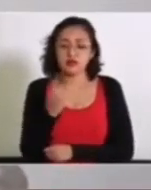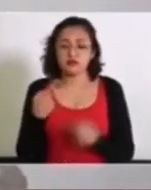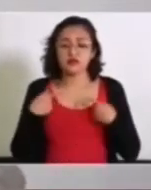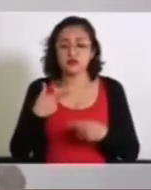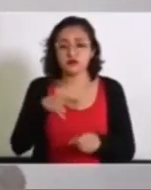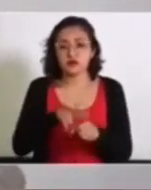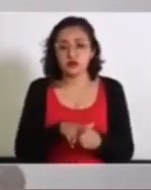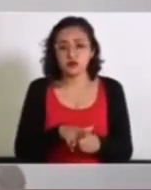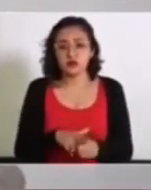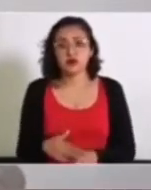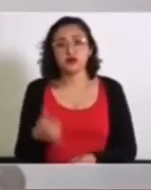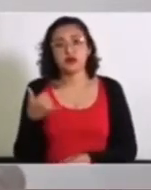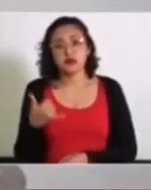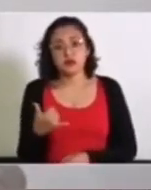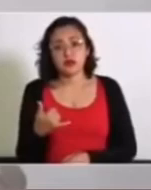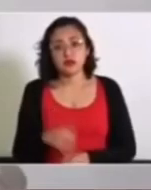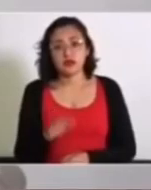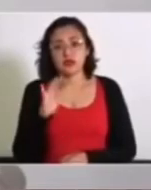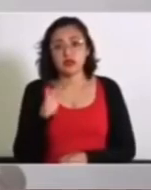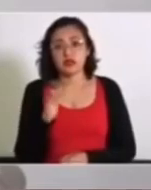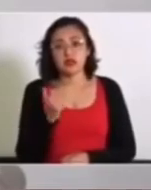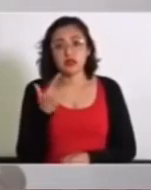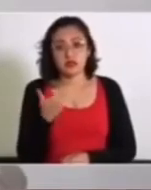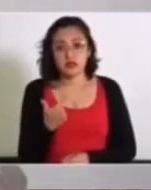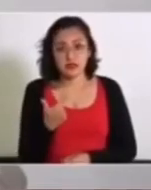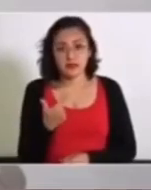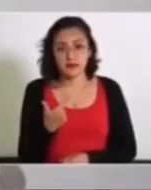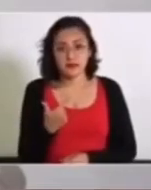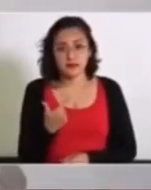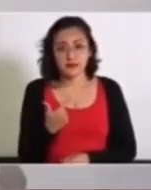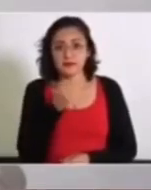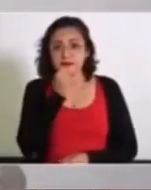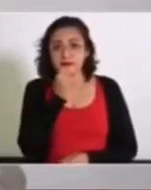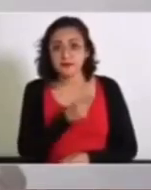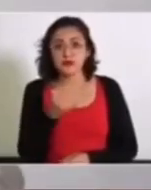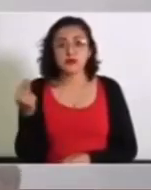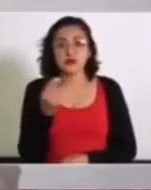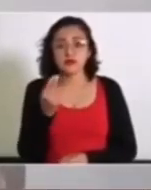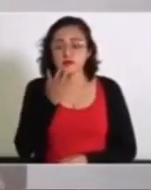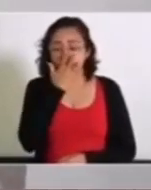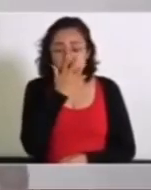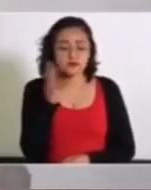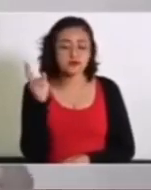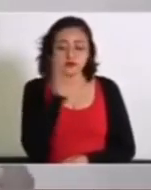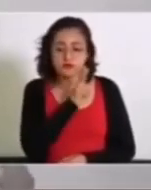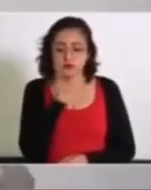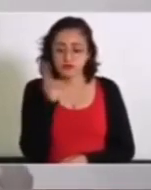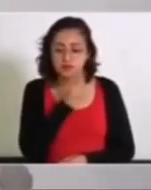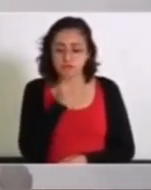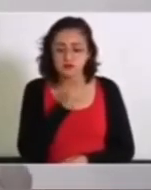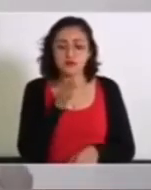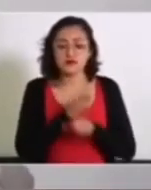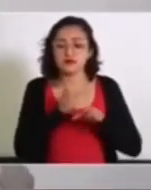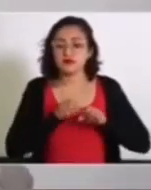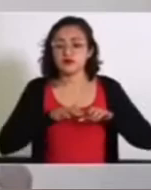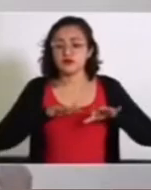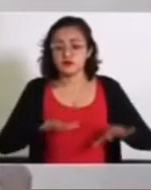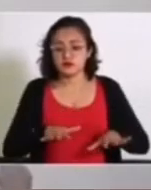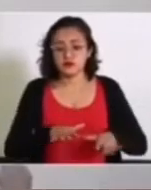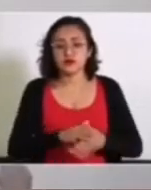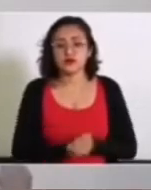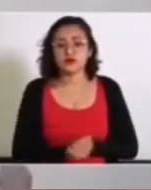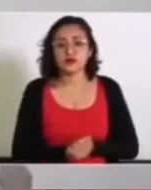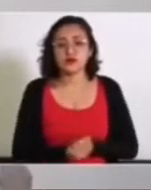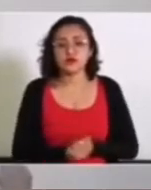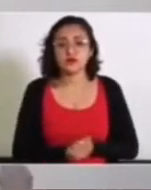hospitalizados y 57 de ellos requieren de ventilación asistida. Están distribuidos de la